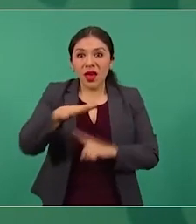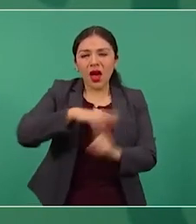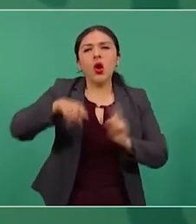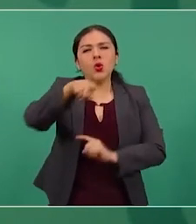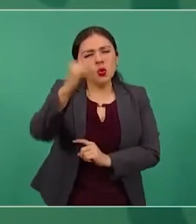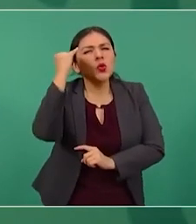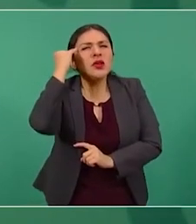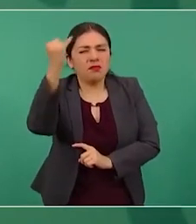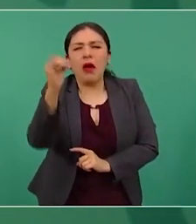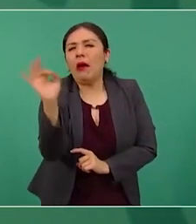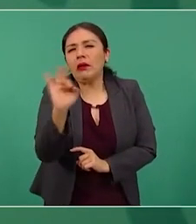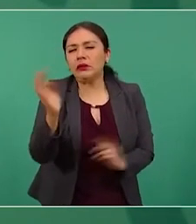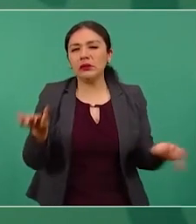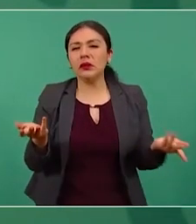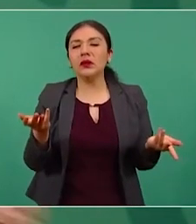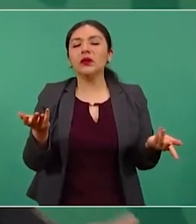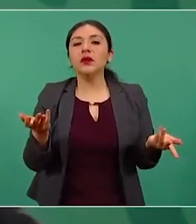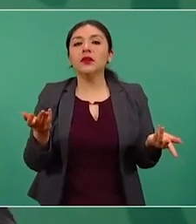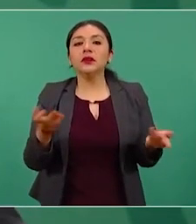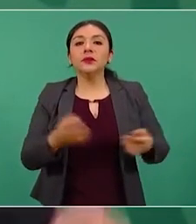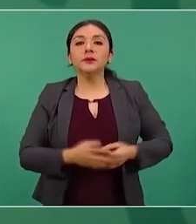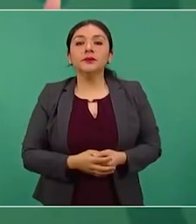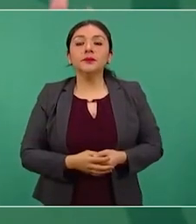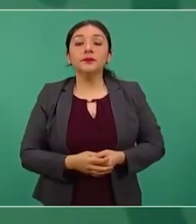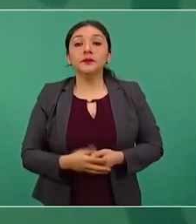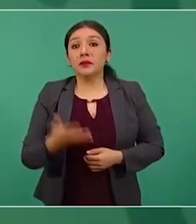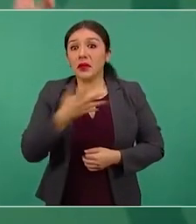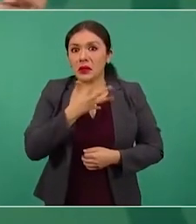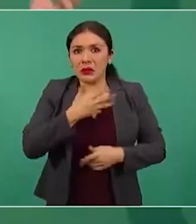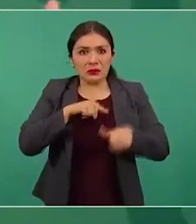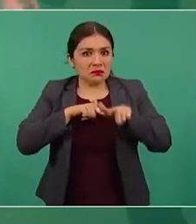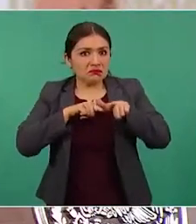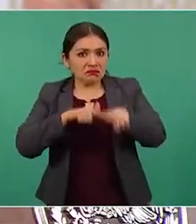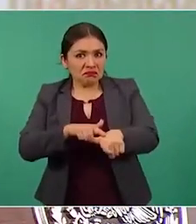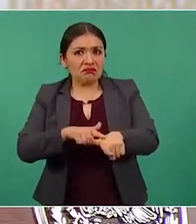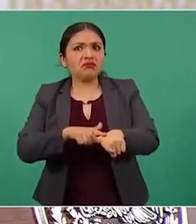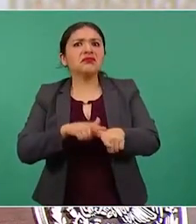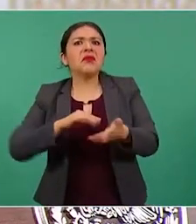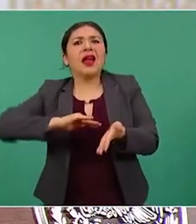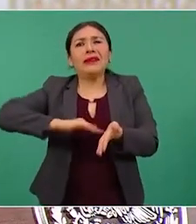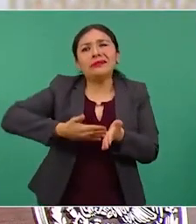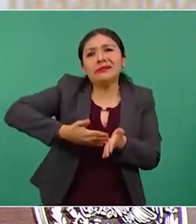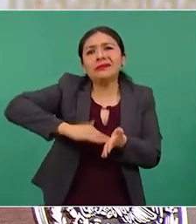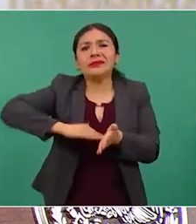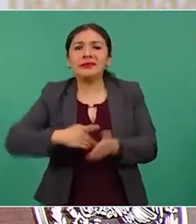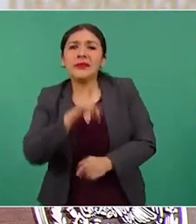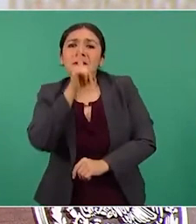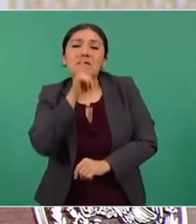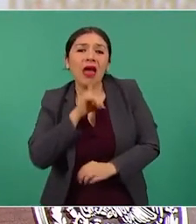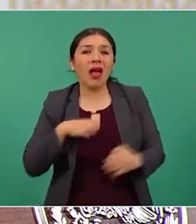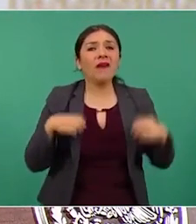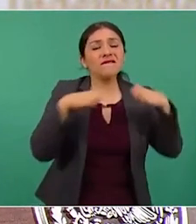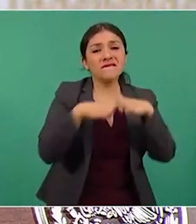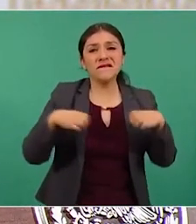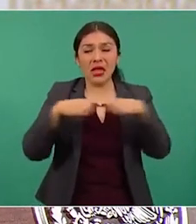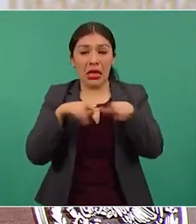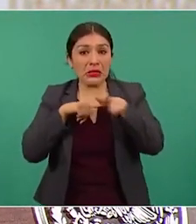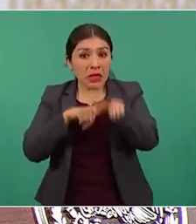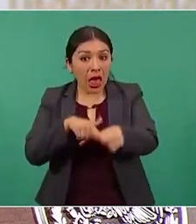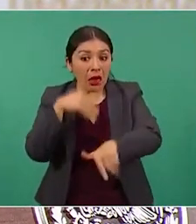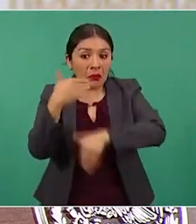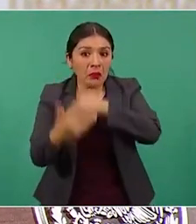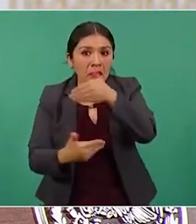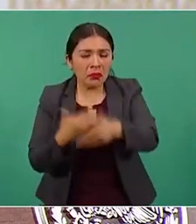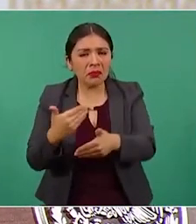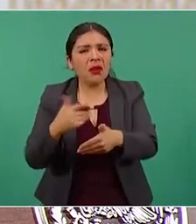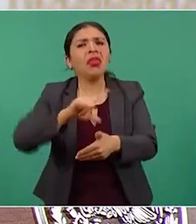imagínense si hubiese continuado la simulación, ¿a qué